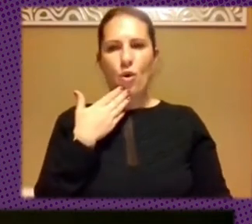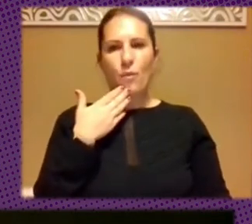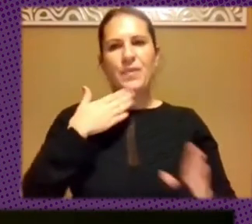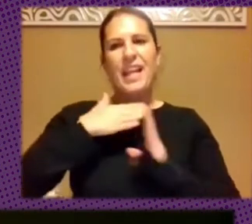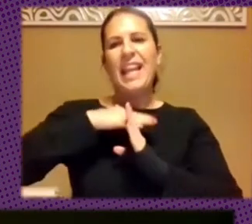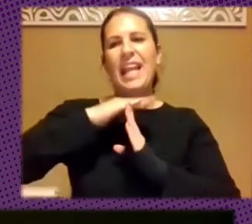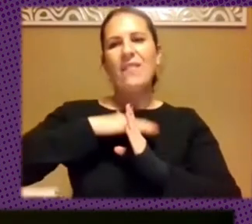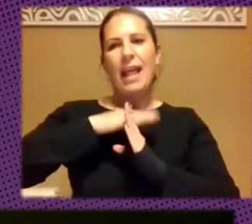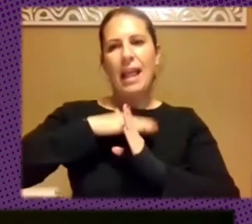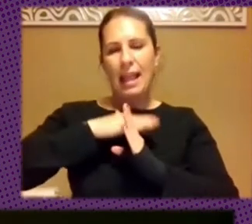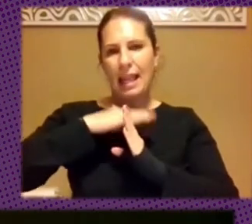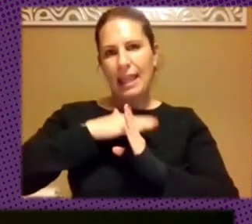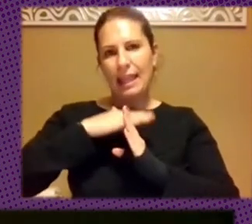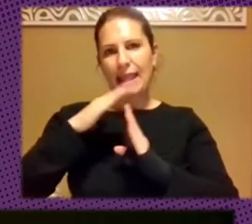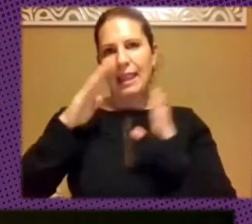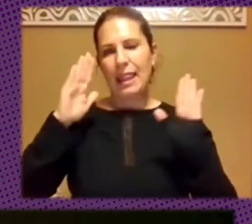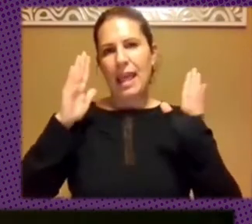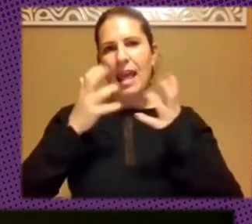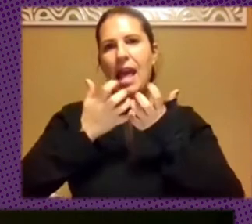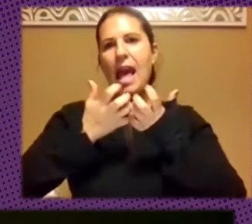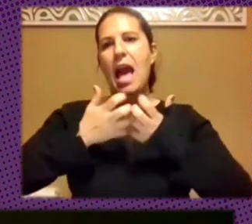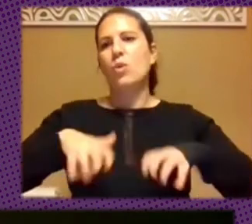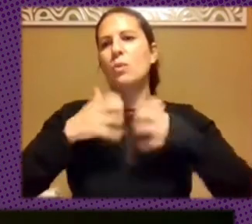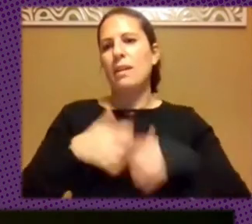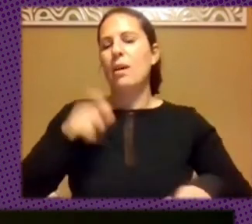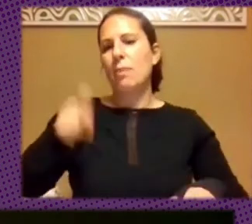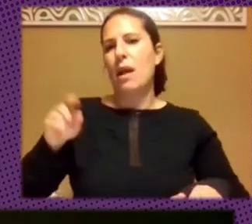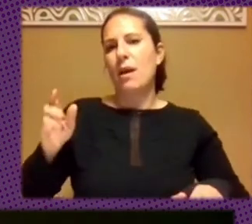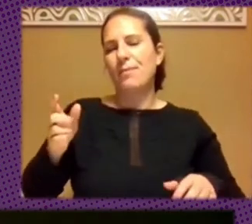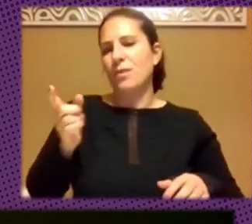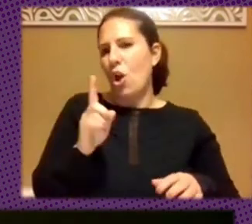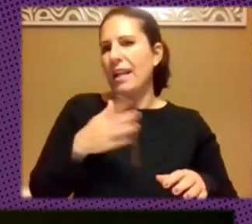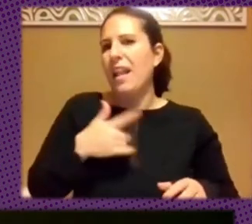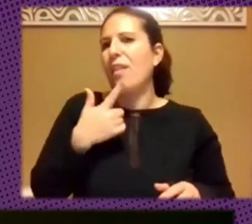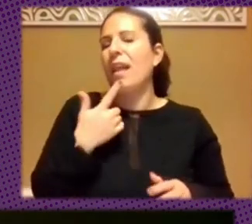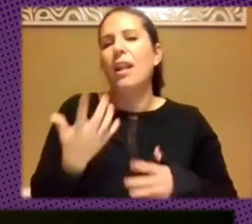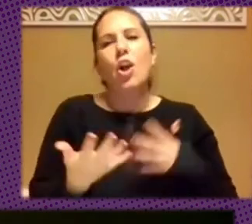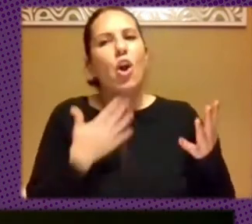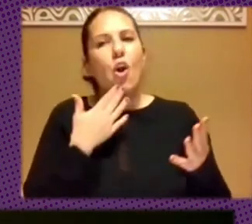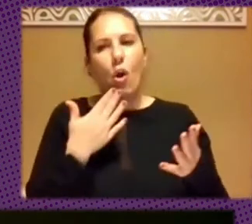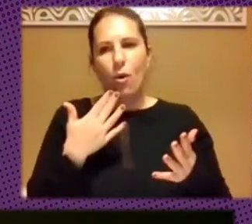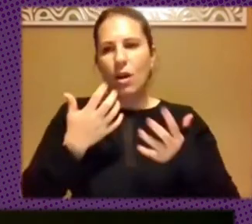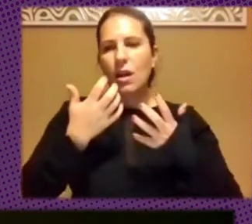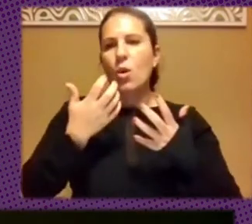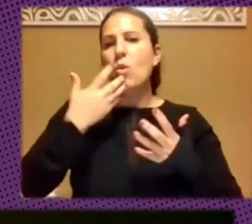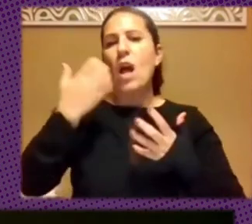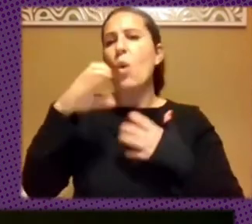de automatización. Si no queremos decir que era una cuenta totalmente automática.